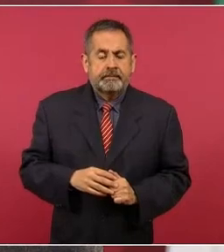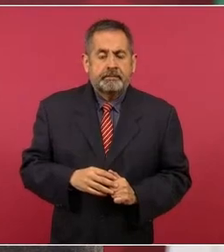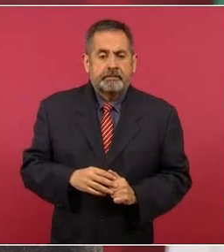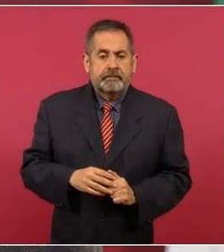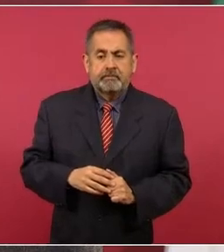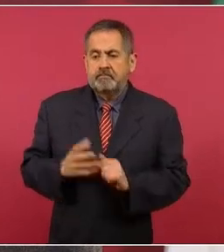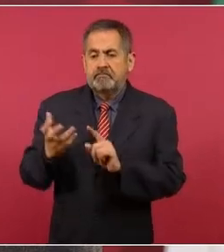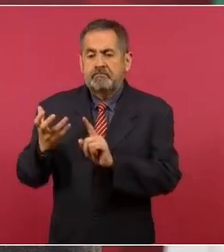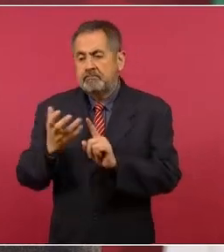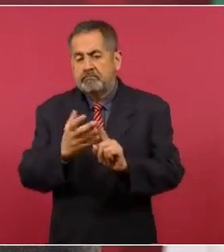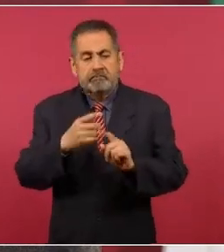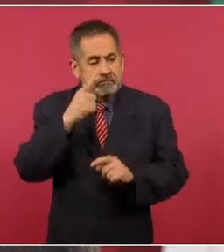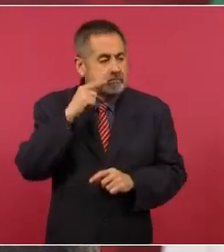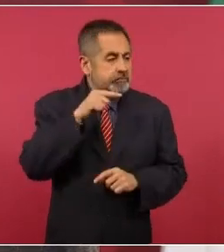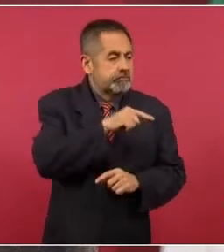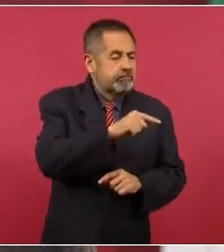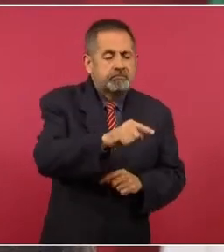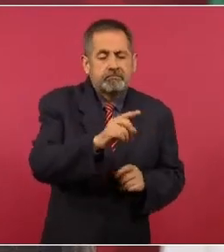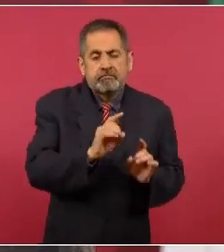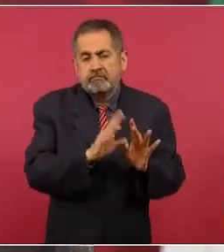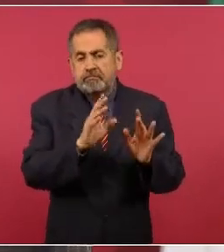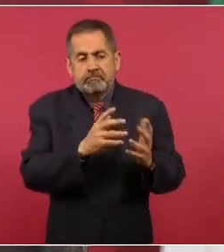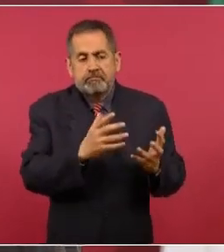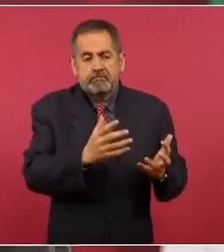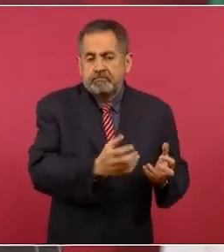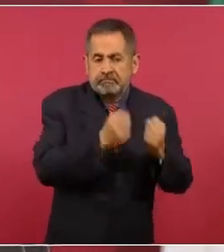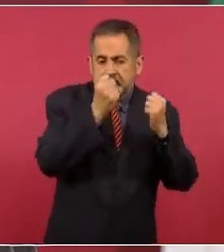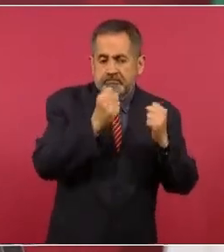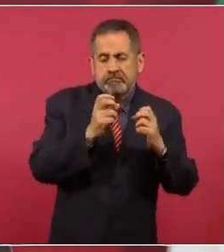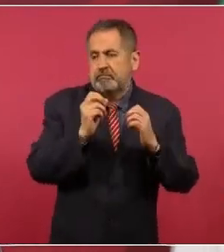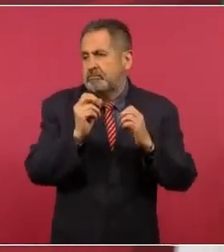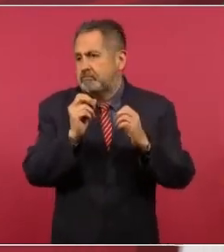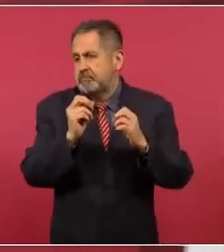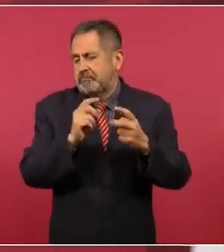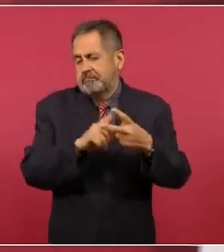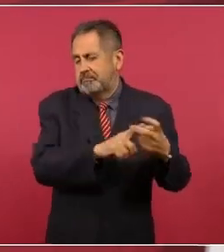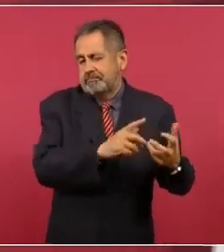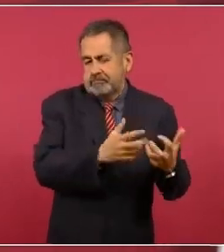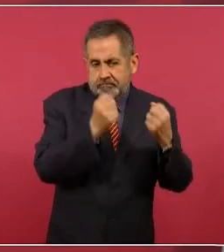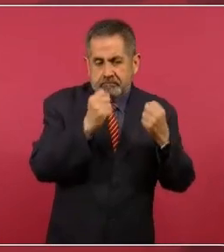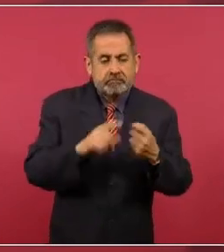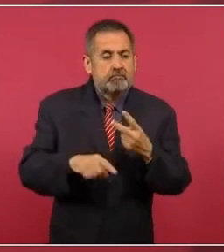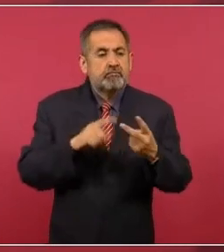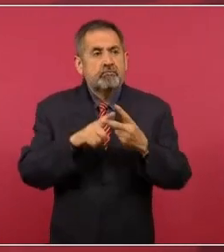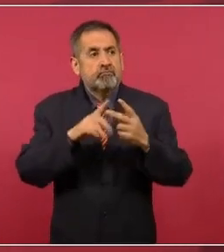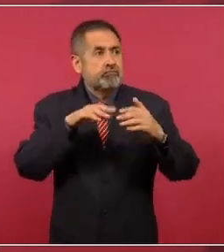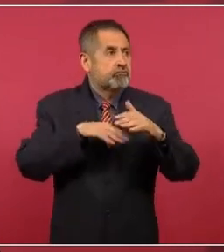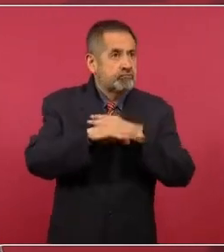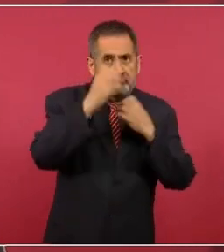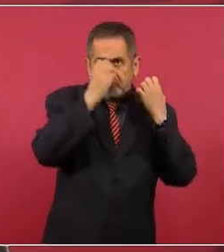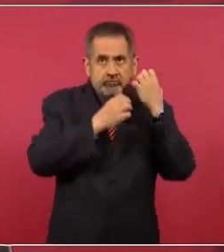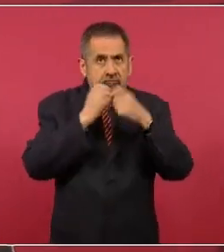rescate de alguien que está secuestrado, un cateo,